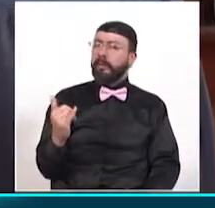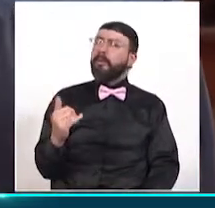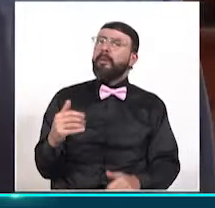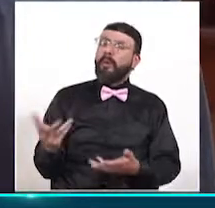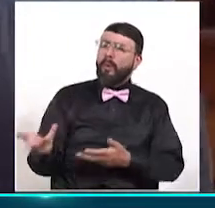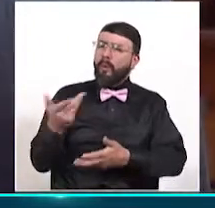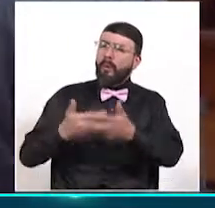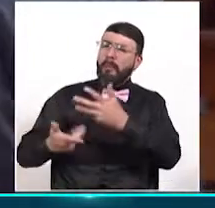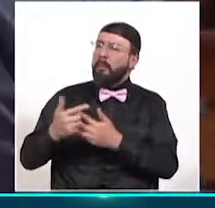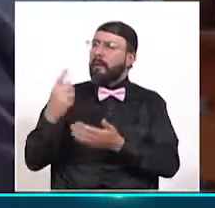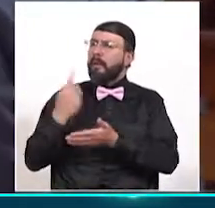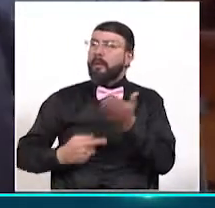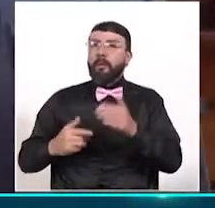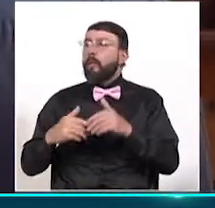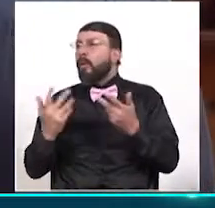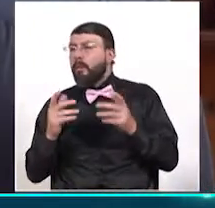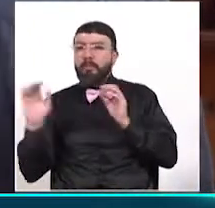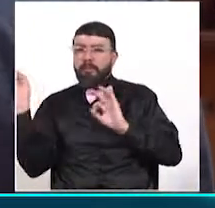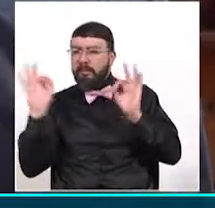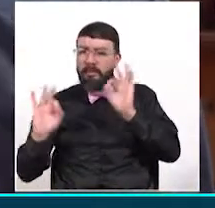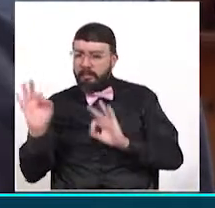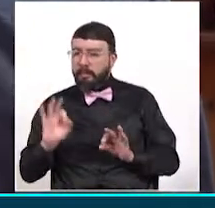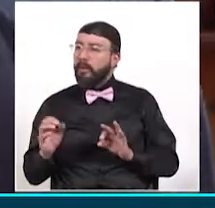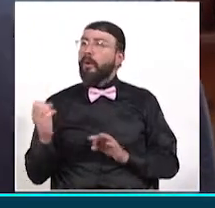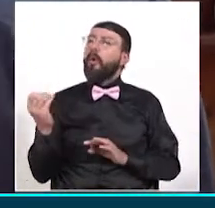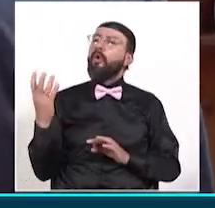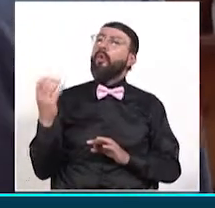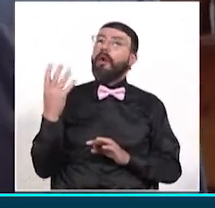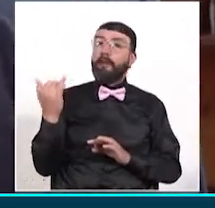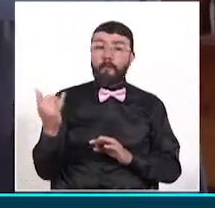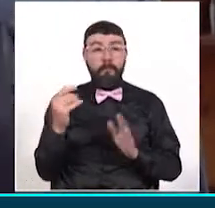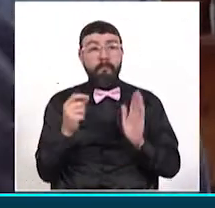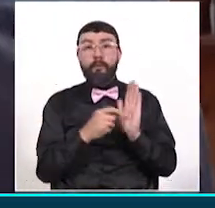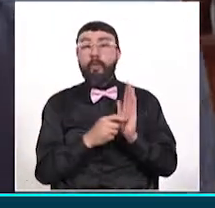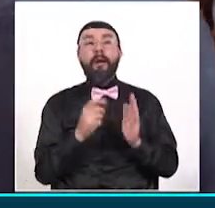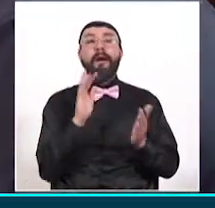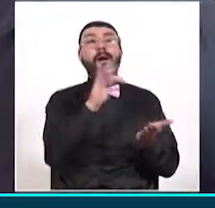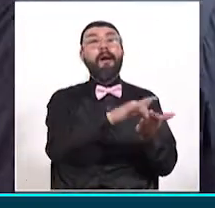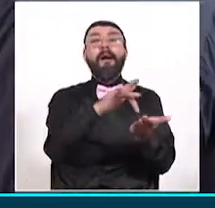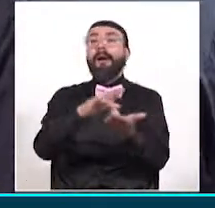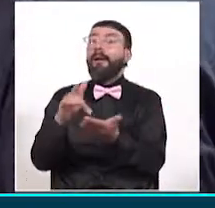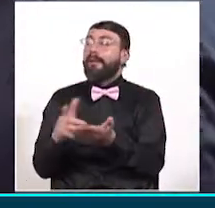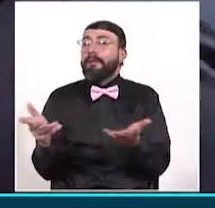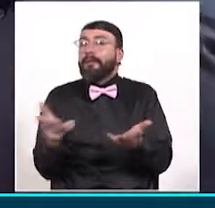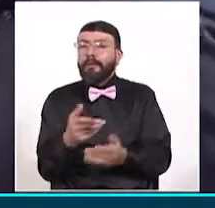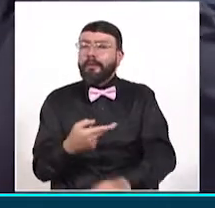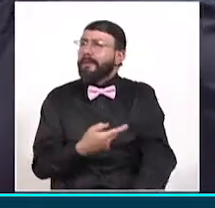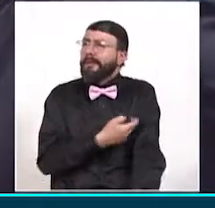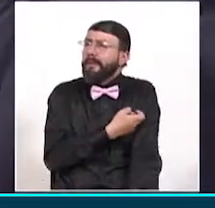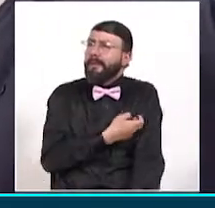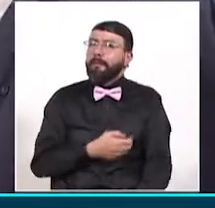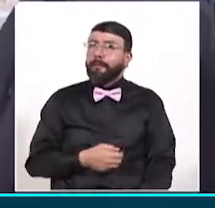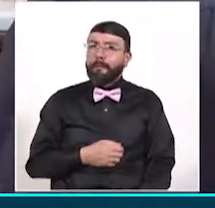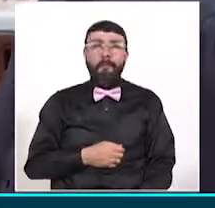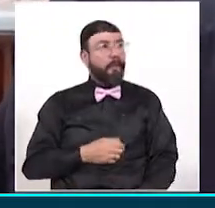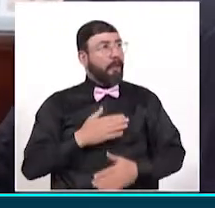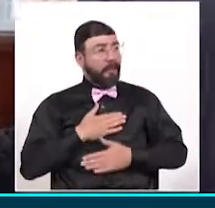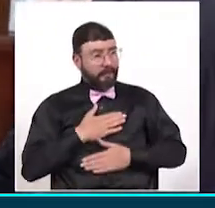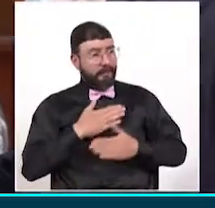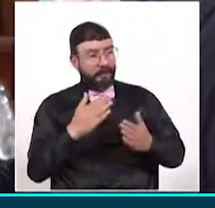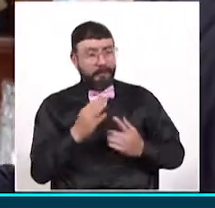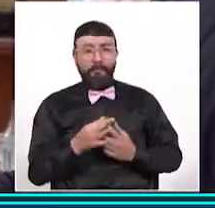compartir? ¿Cómo se están ultimando detalles? ¿Cuántos puestos de vacunación o puntos de vacunación hay dispuestos? Salud especial para todos los